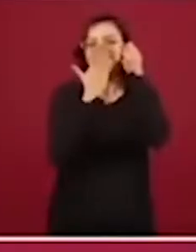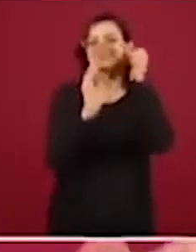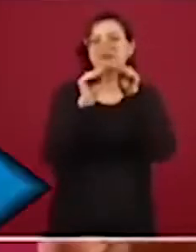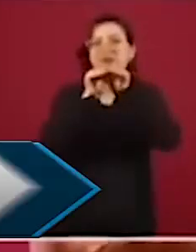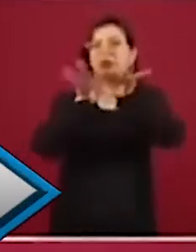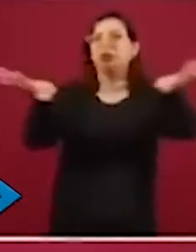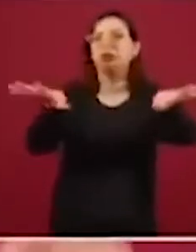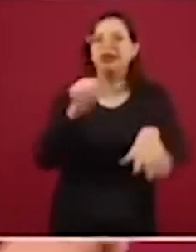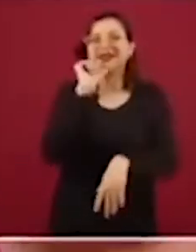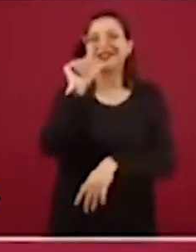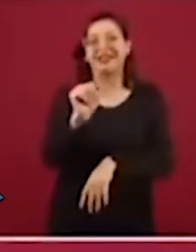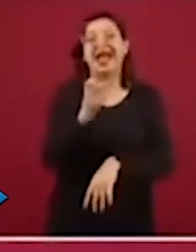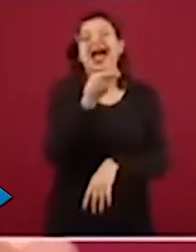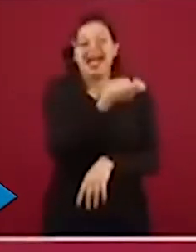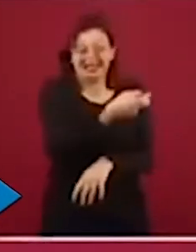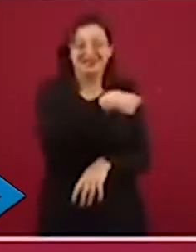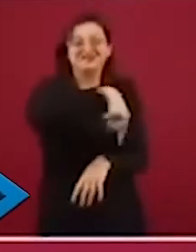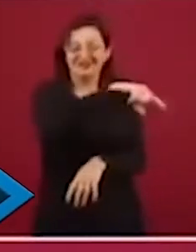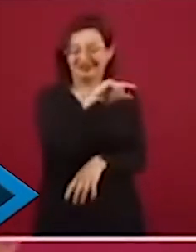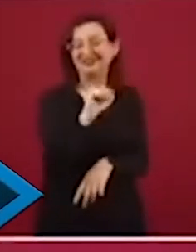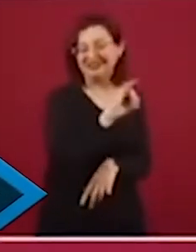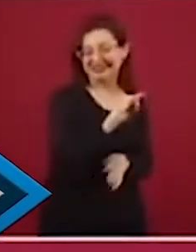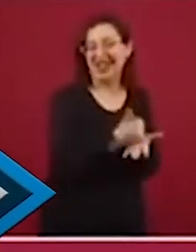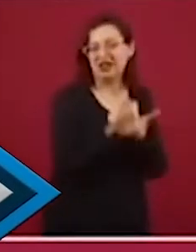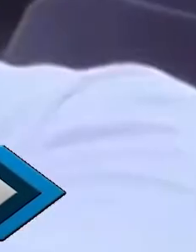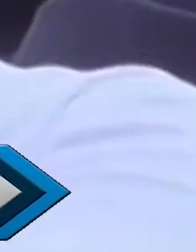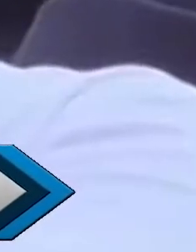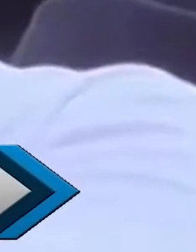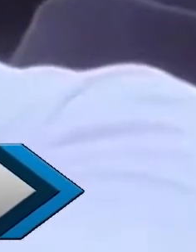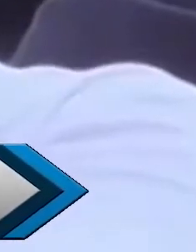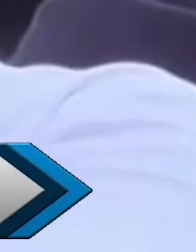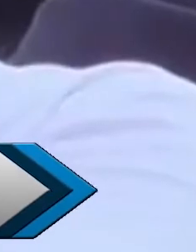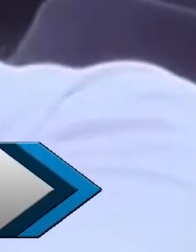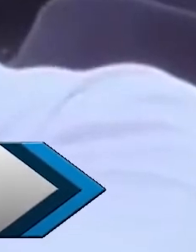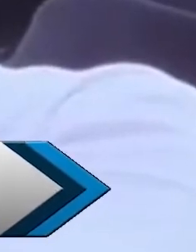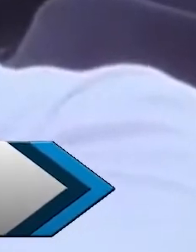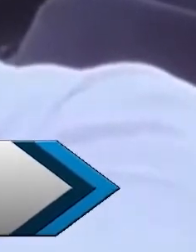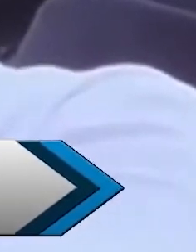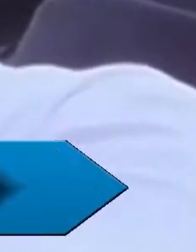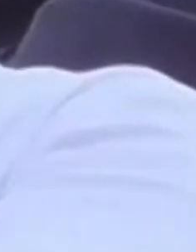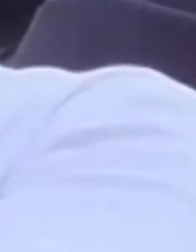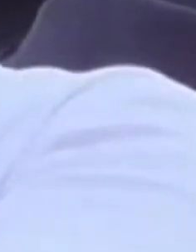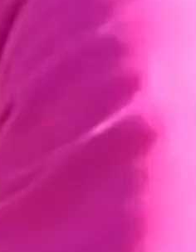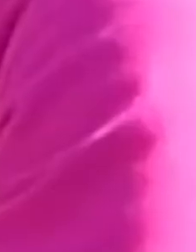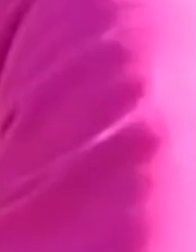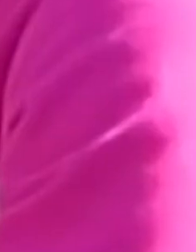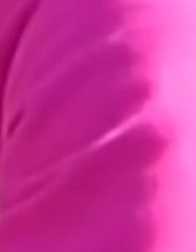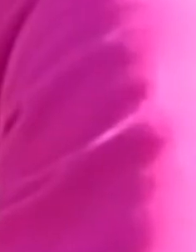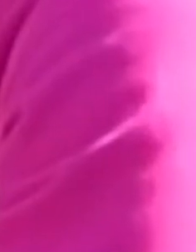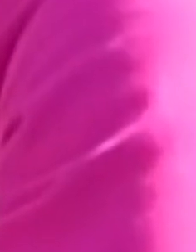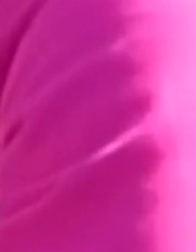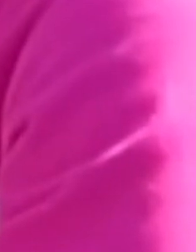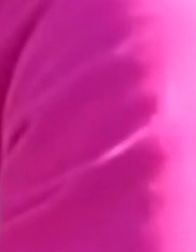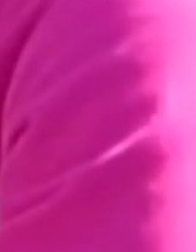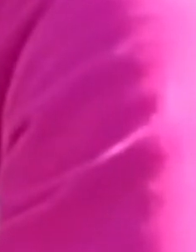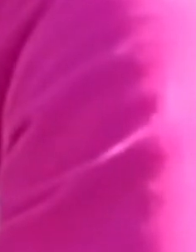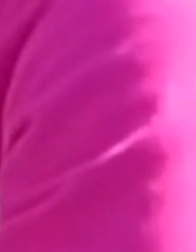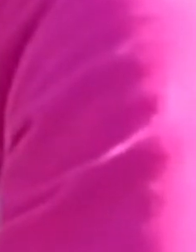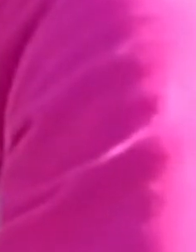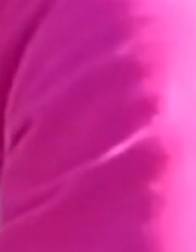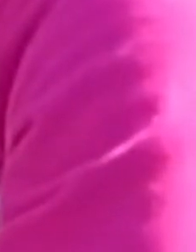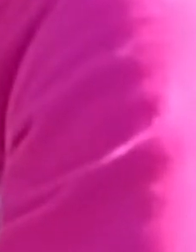El Subsecretario de Prevención y Planeación de la Salud, Hugo López-Gatell, refirió que no hay evidencia científica de que los cubrebocas convencionales